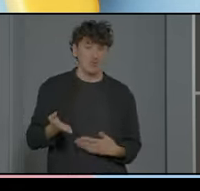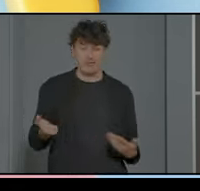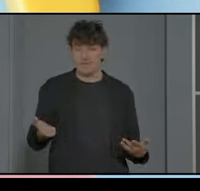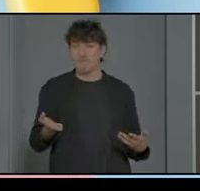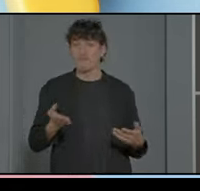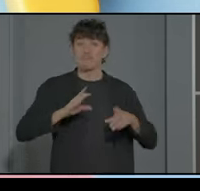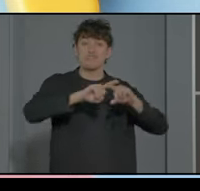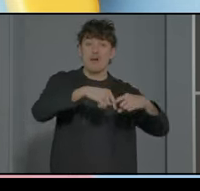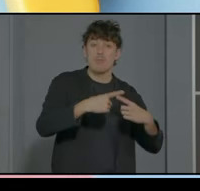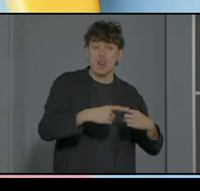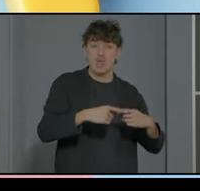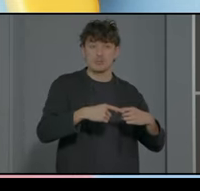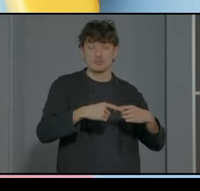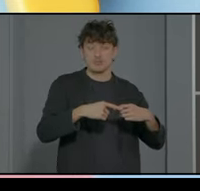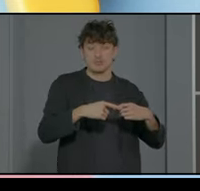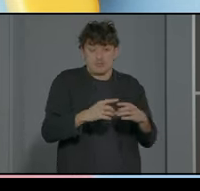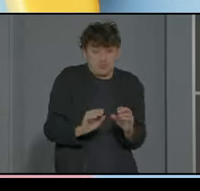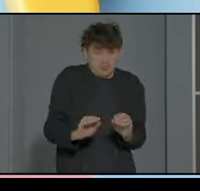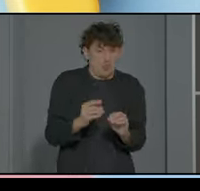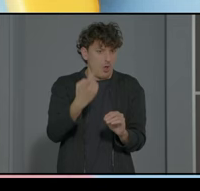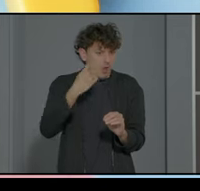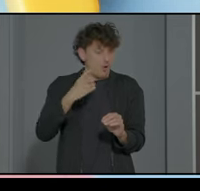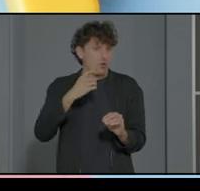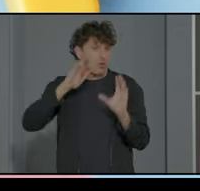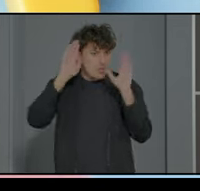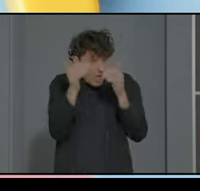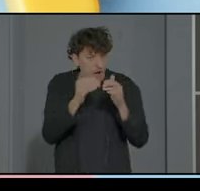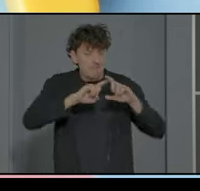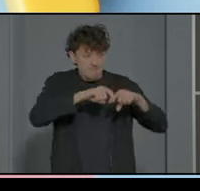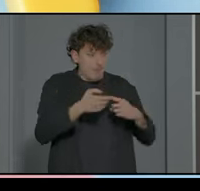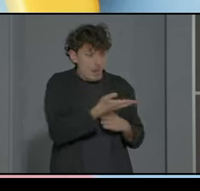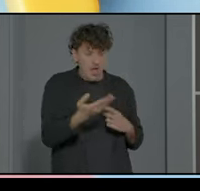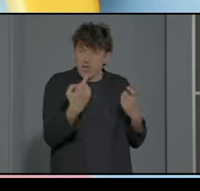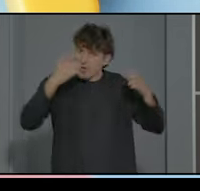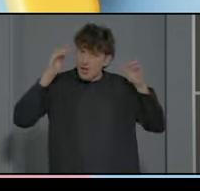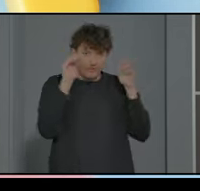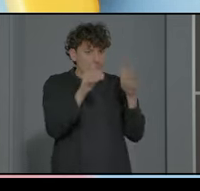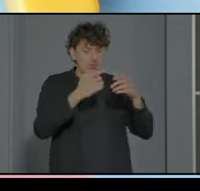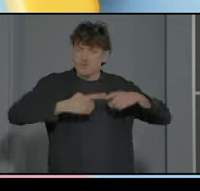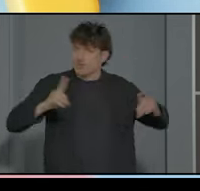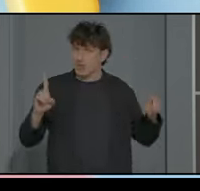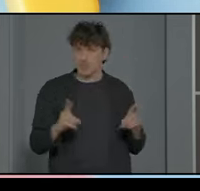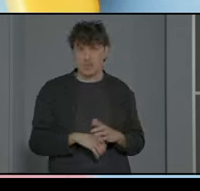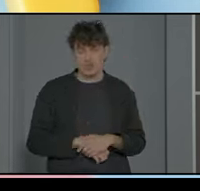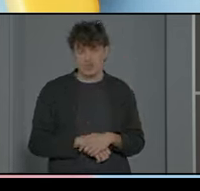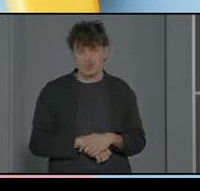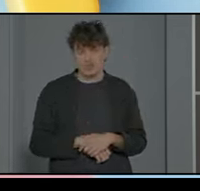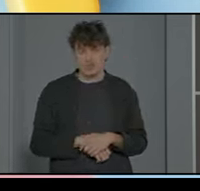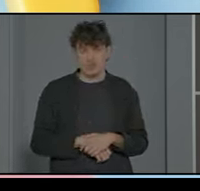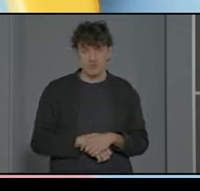las familias de un alumno con TEA los que trabajamos muchos años con ellos necesitan una atención muy diferente y